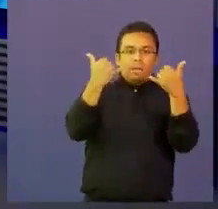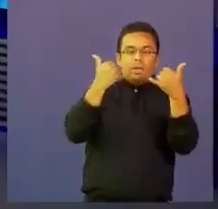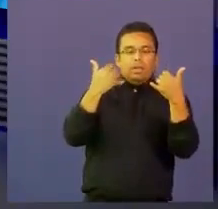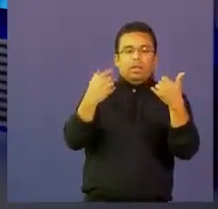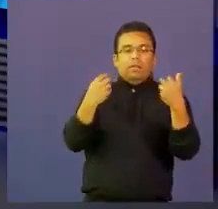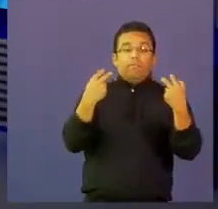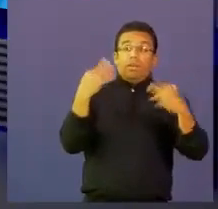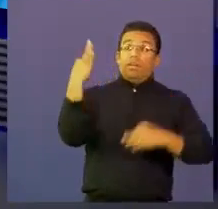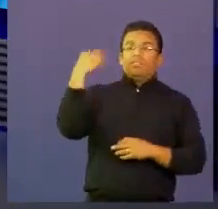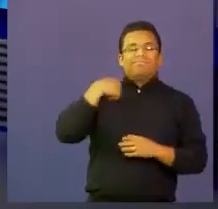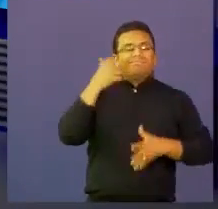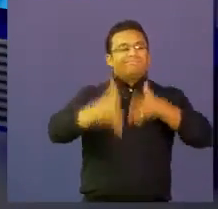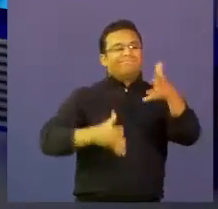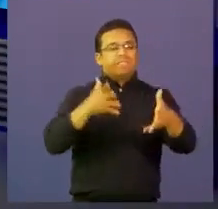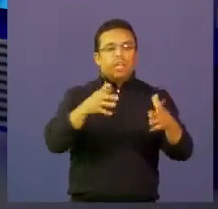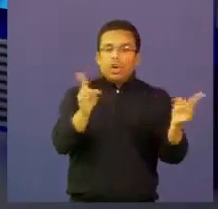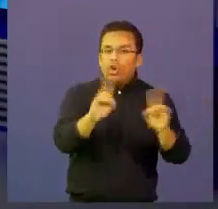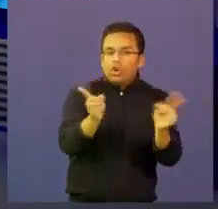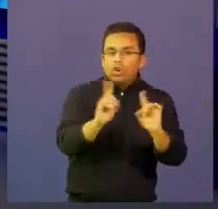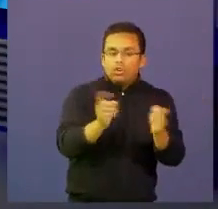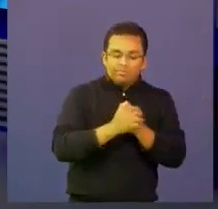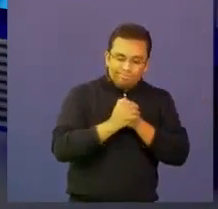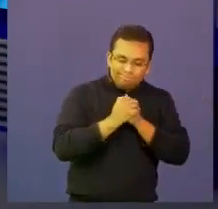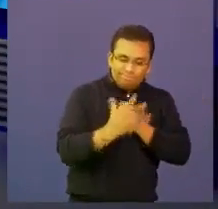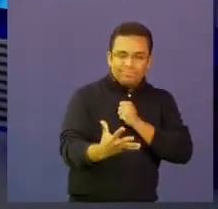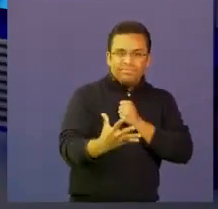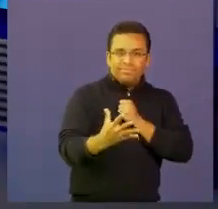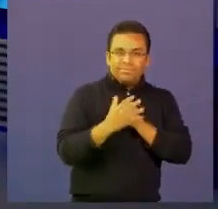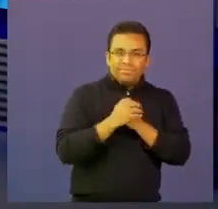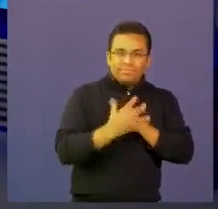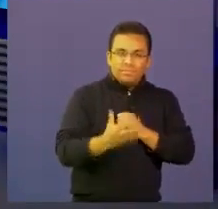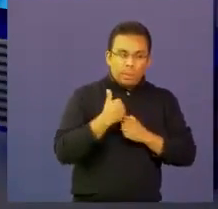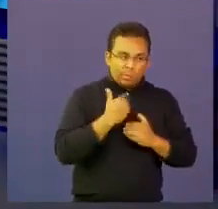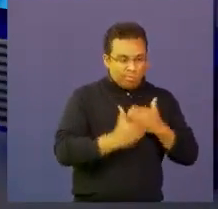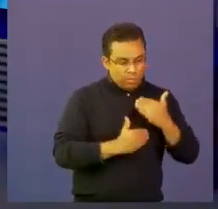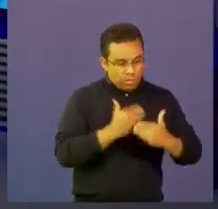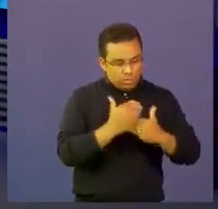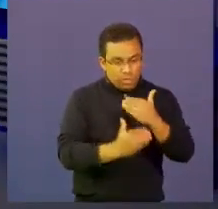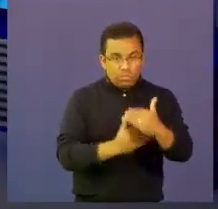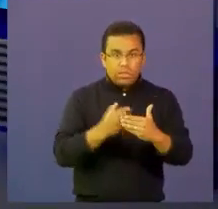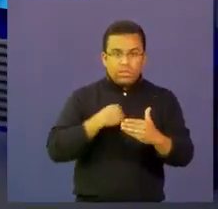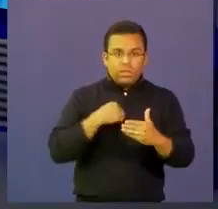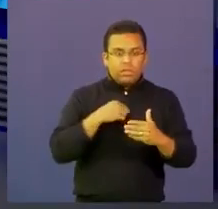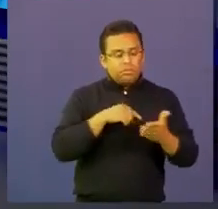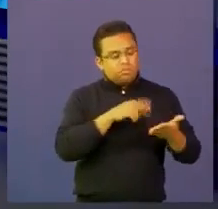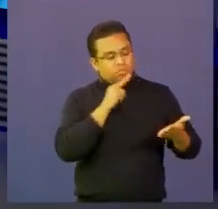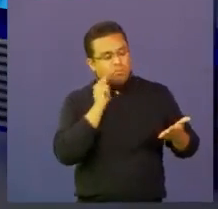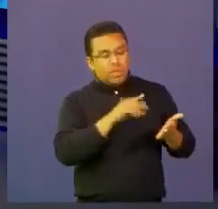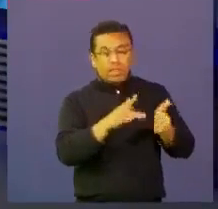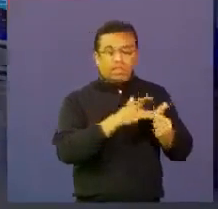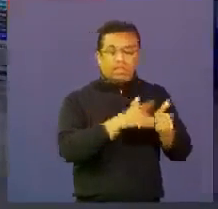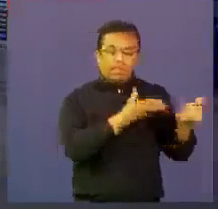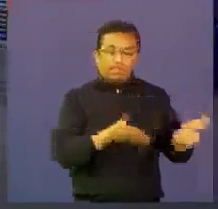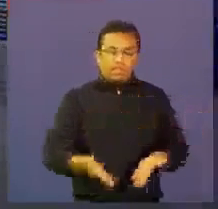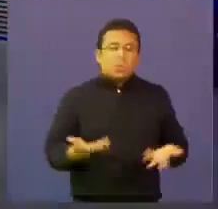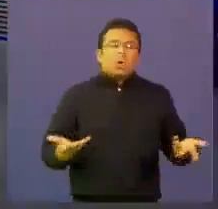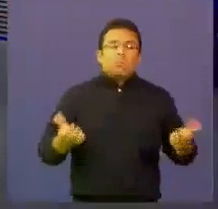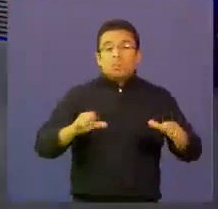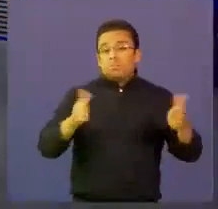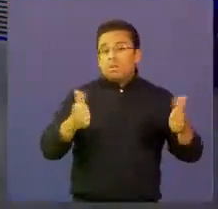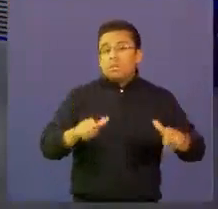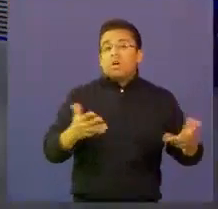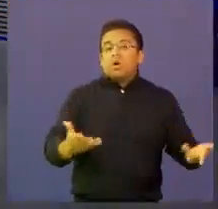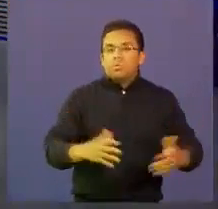diferente, sino la verdad de este proceso? ¿Cómo tú, después de haber pasado estos años, cómo calificas el tema? Yo